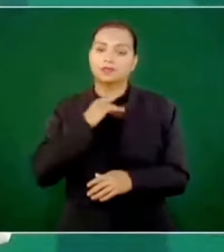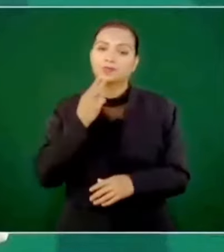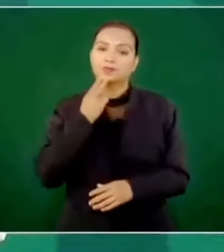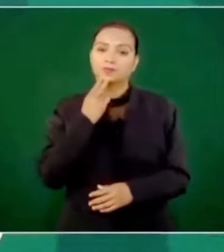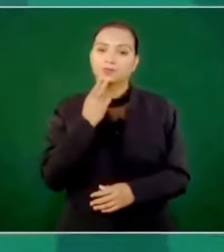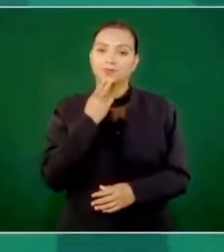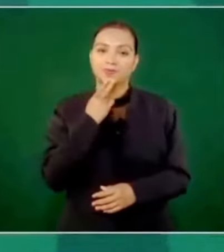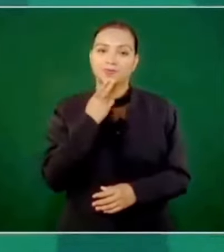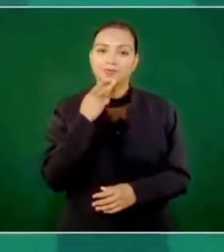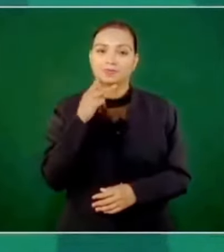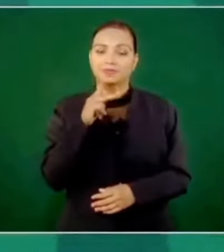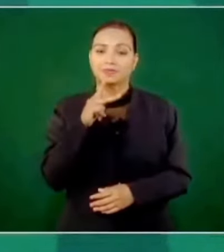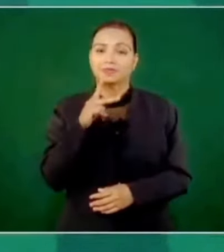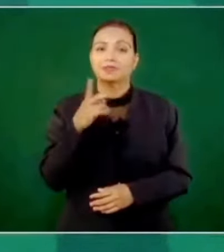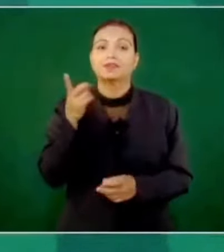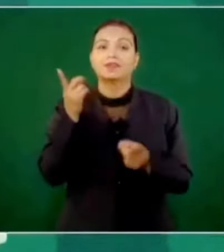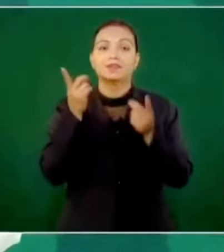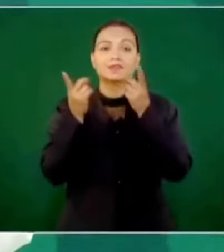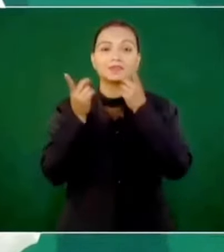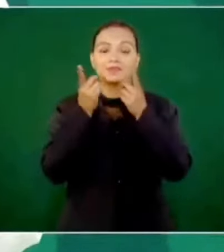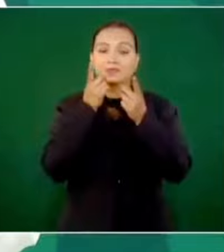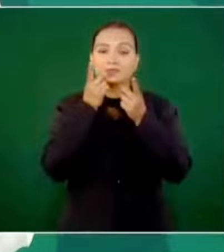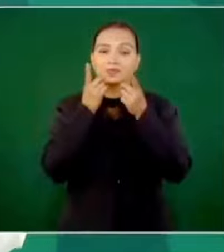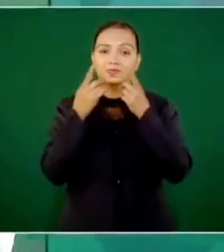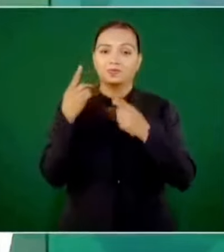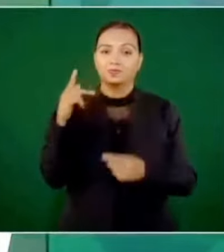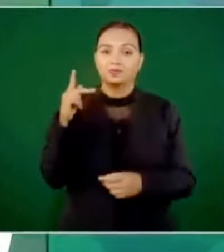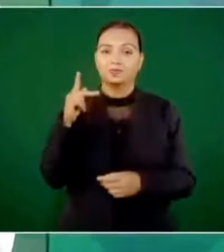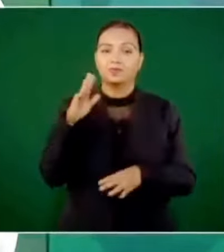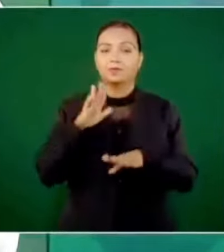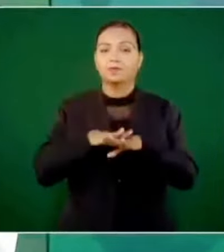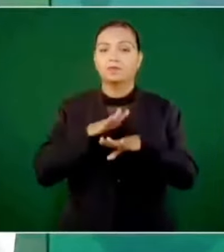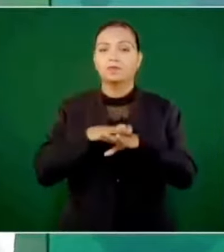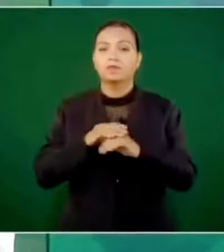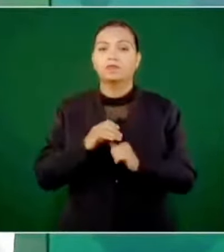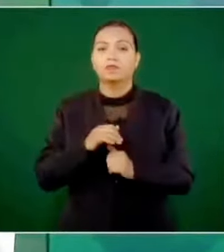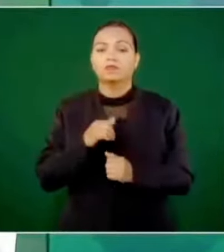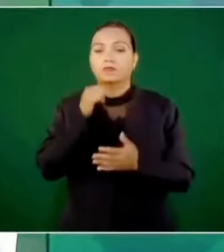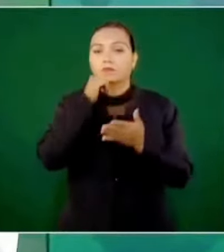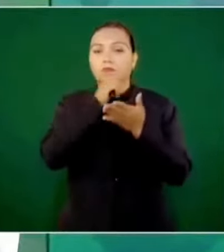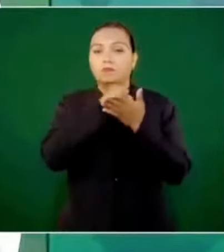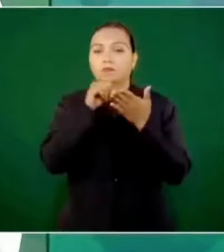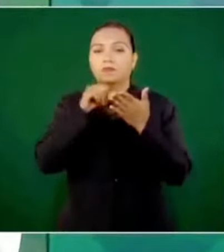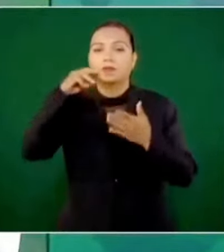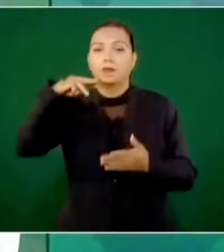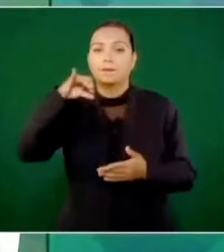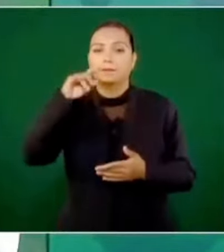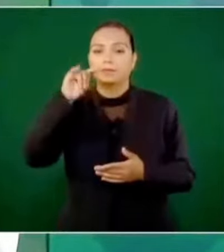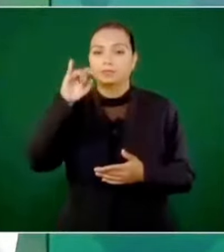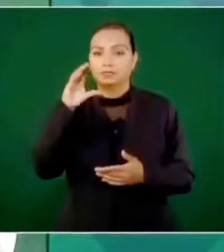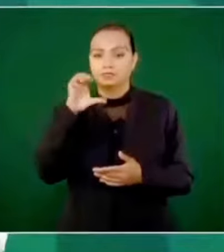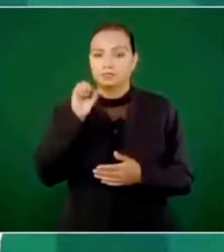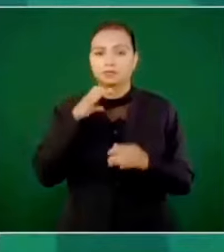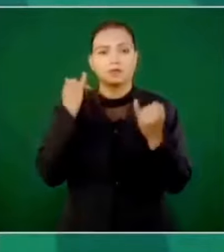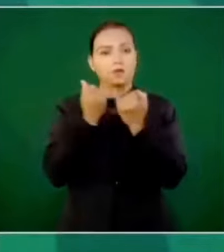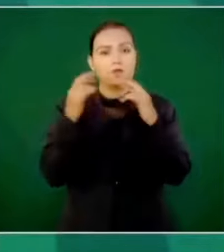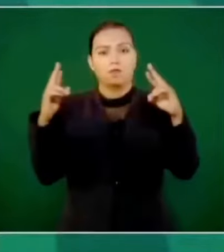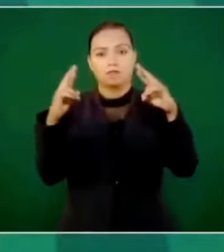en sus discursos expresiones místicas y religiosas